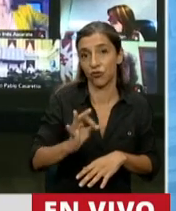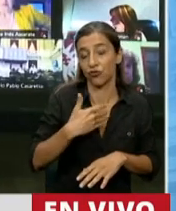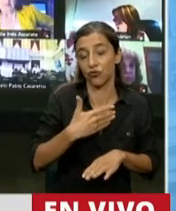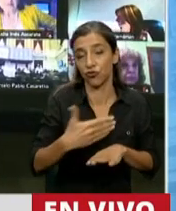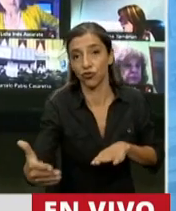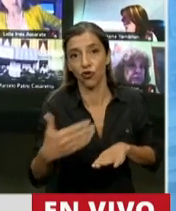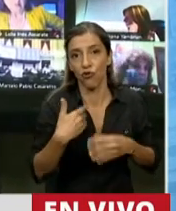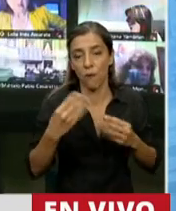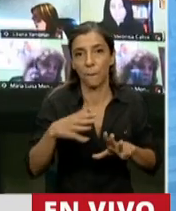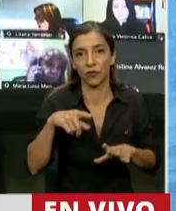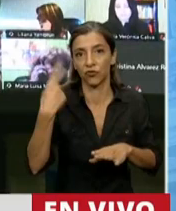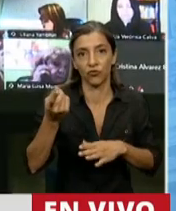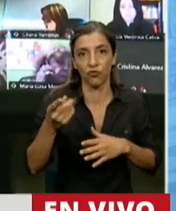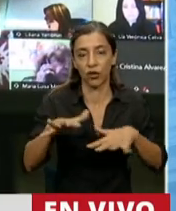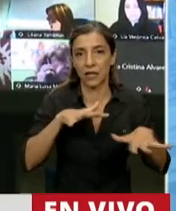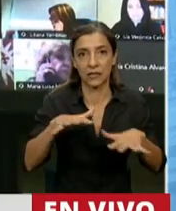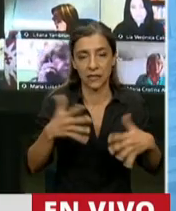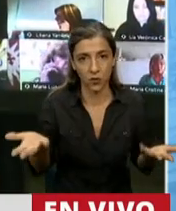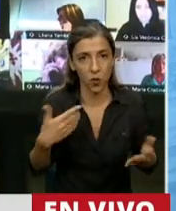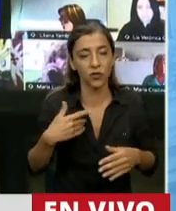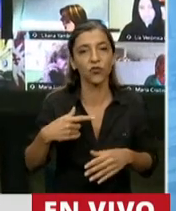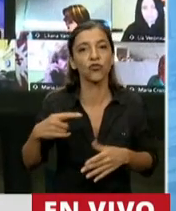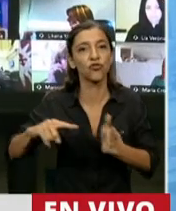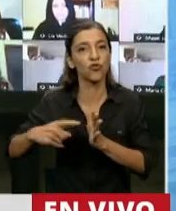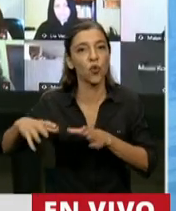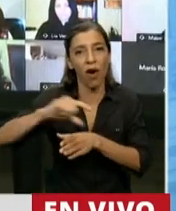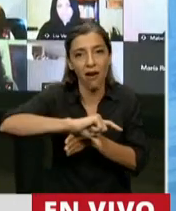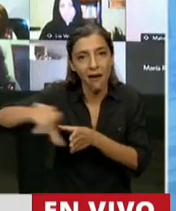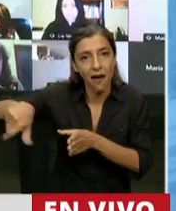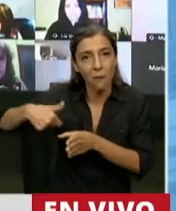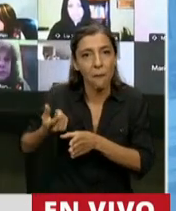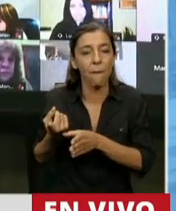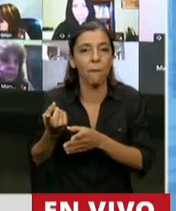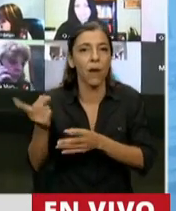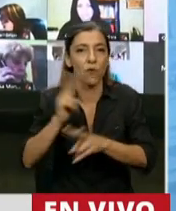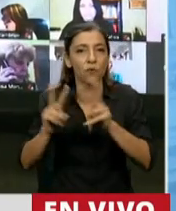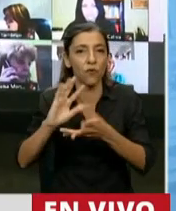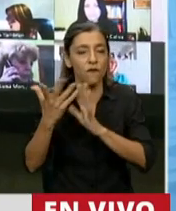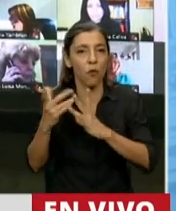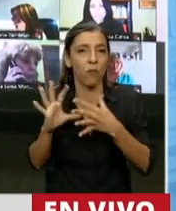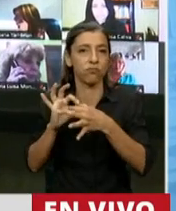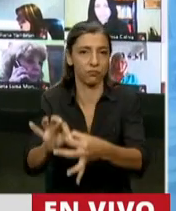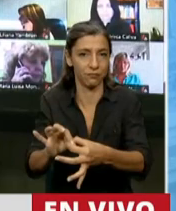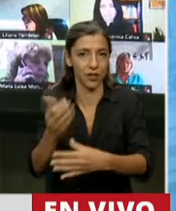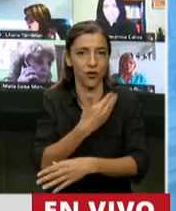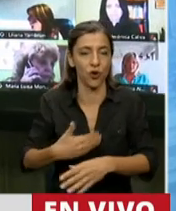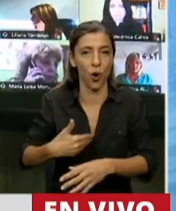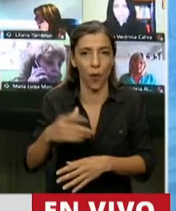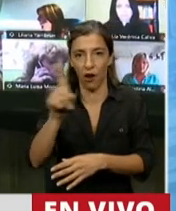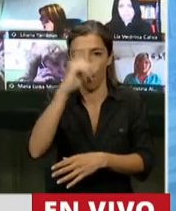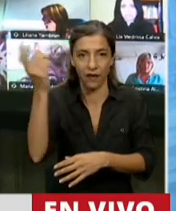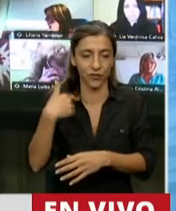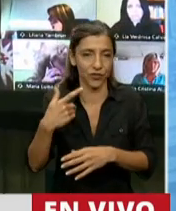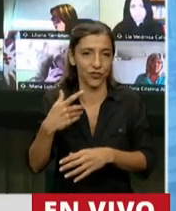AMBA necesitaba mostrarse unido. El jefe de gobierno trabajó en coordinación, tanto con el gobierno de la provincia de Buenos Aires como el gobierno nacional,